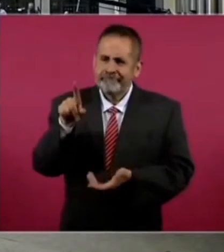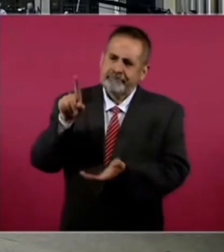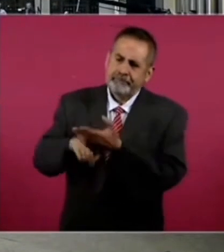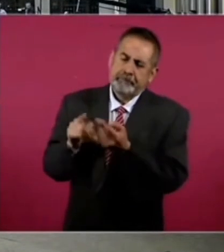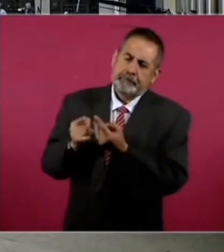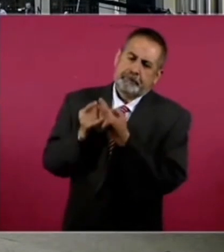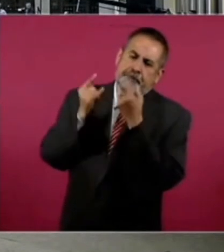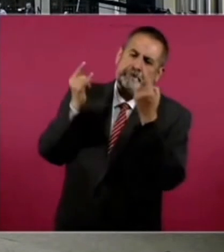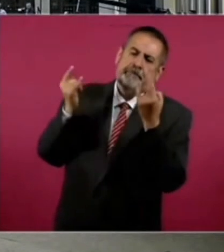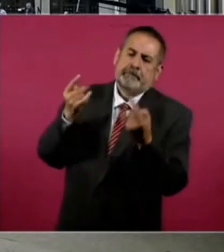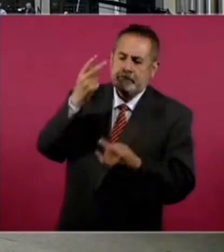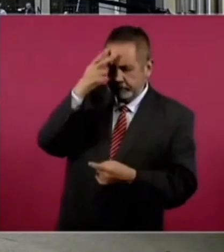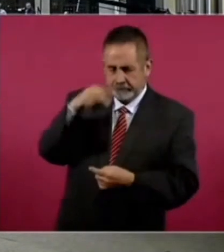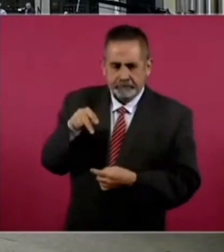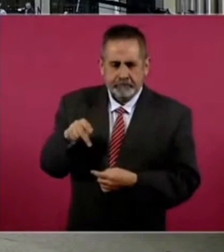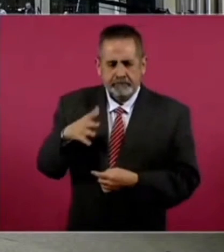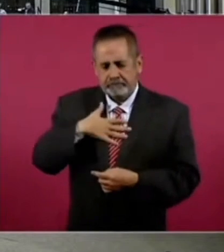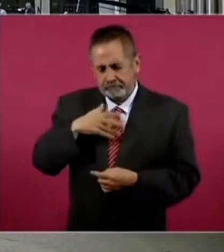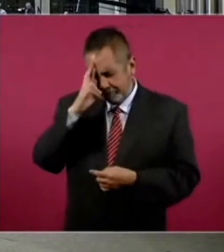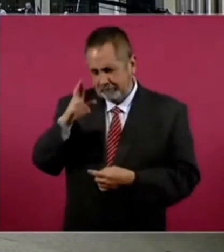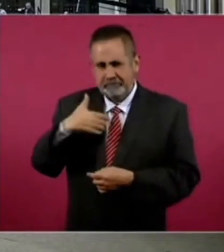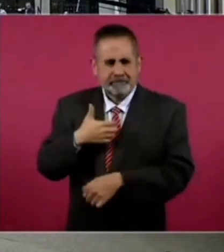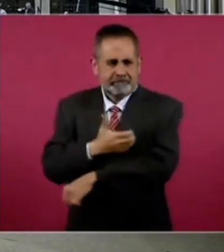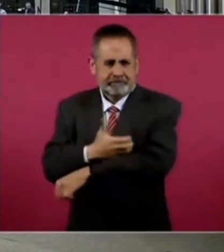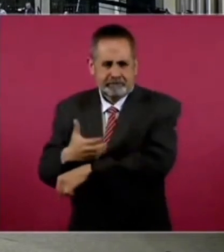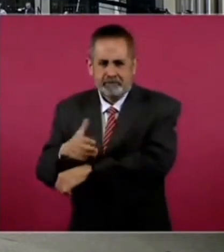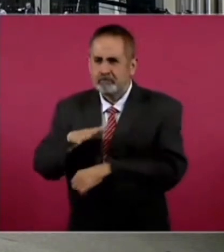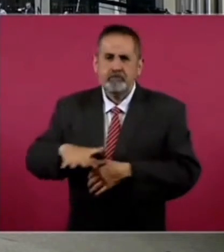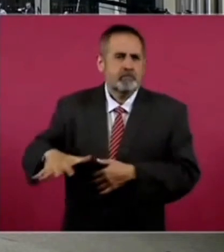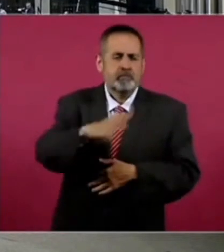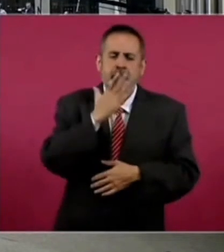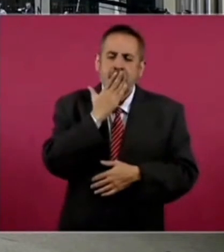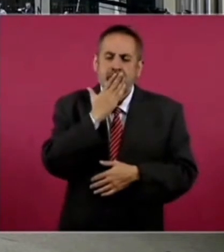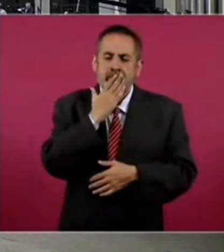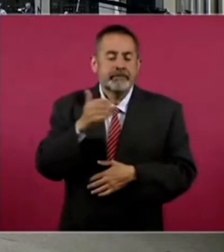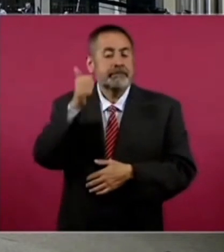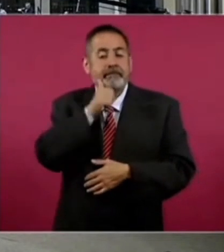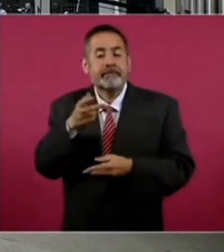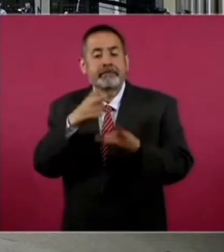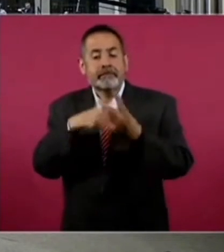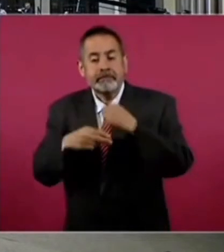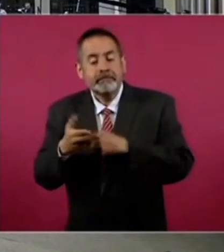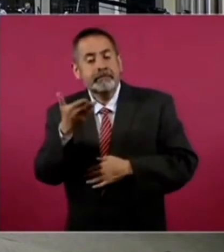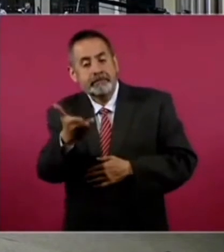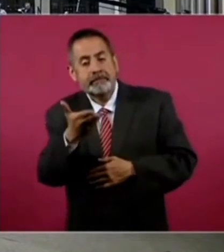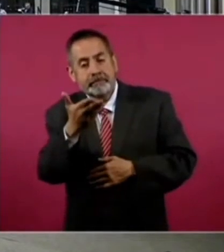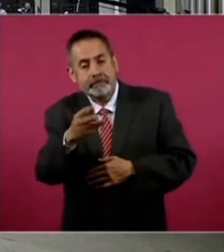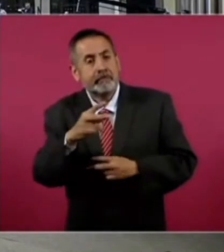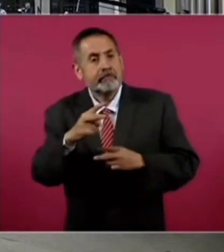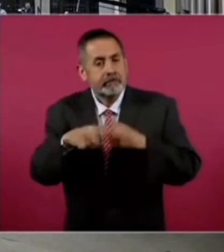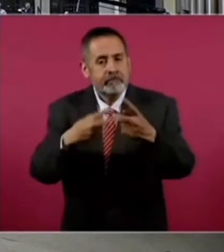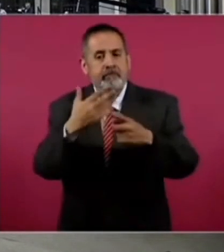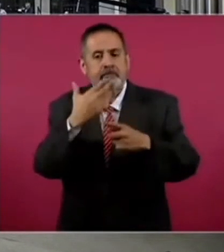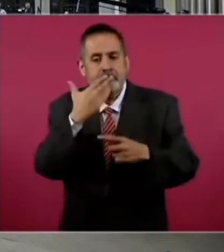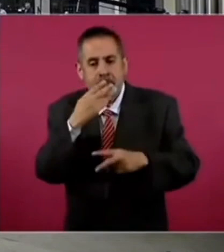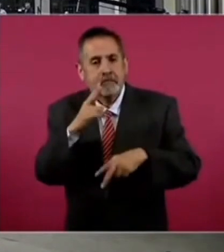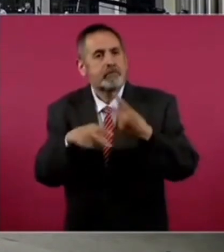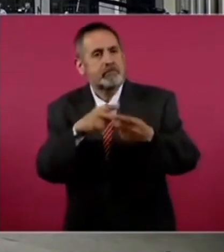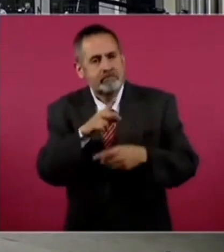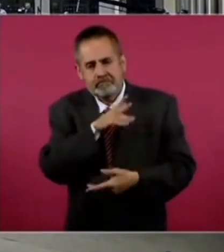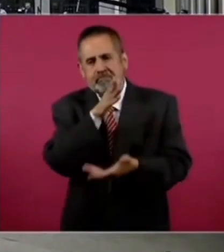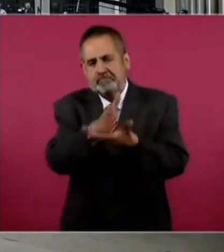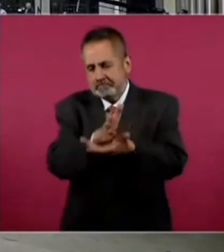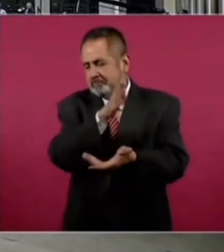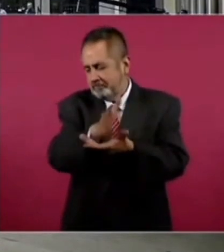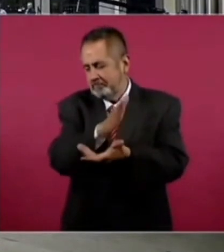historia en México. Yo respeto mucho a mis compañeros de Sonora porque siempre que vienen y le piden que vaya al Estado de Sonora, usted va siempre al Estado de Sonora.